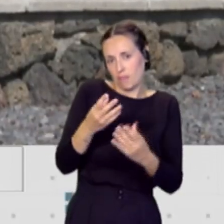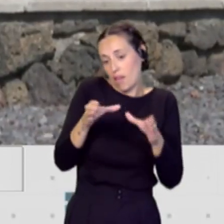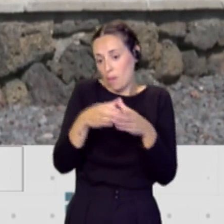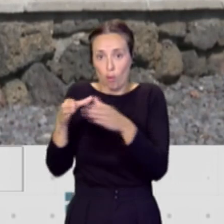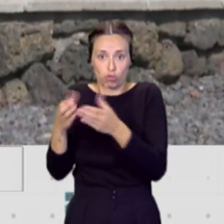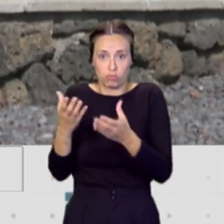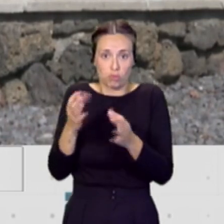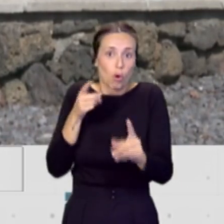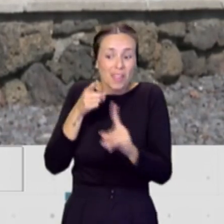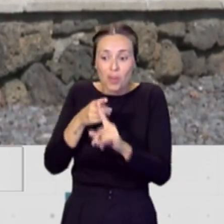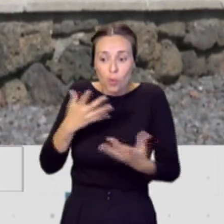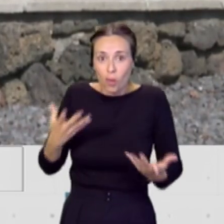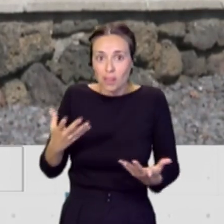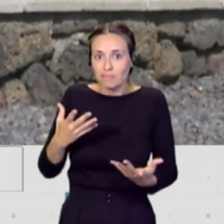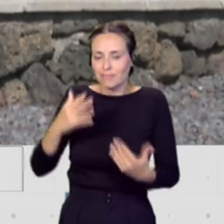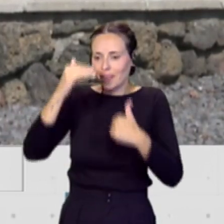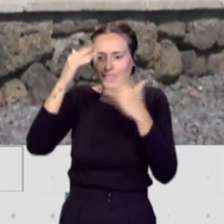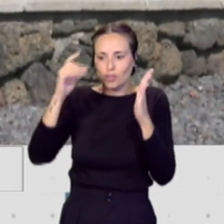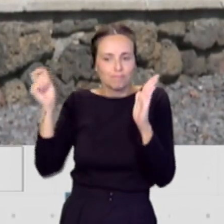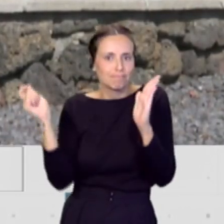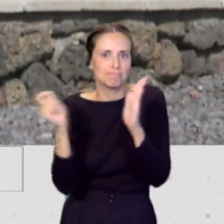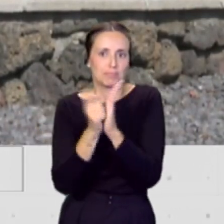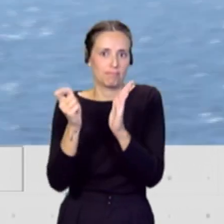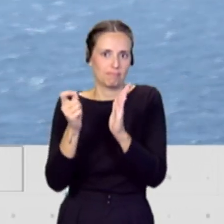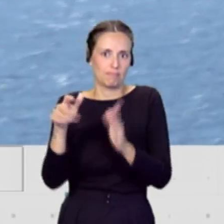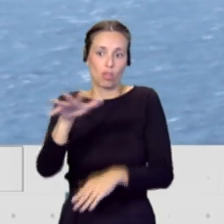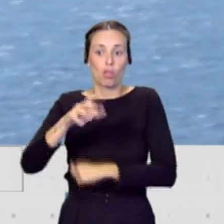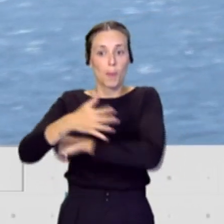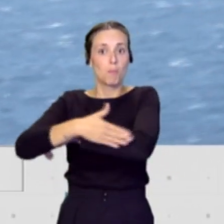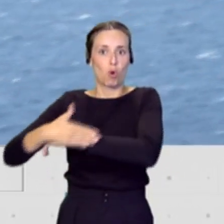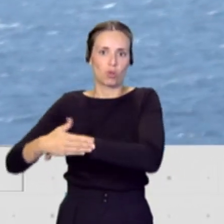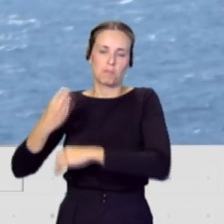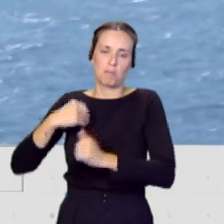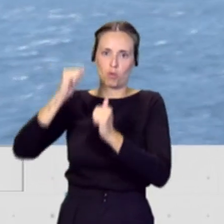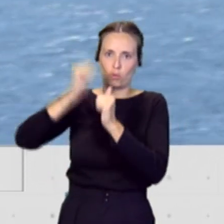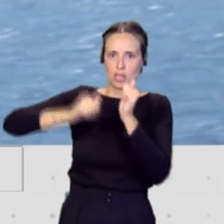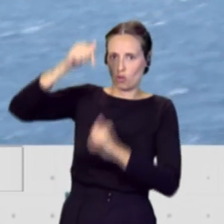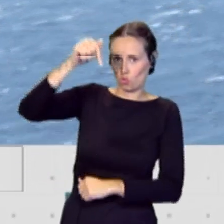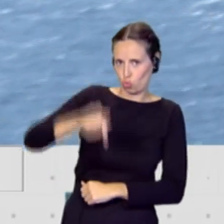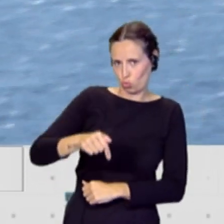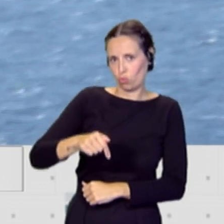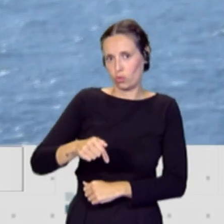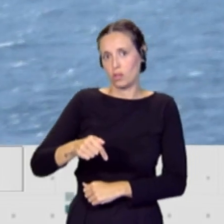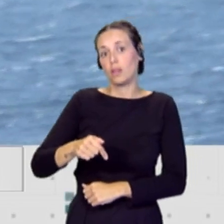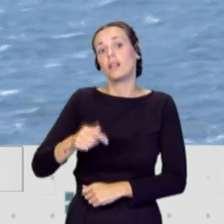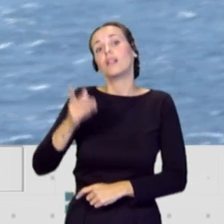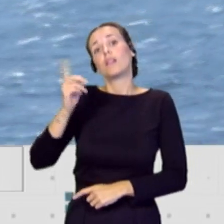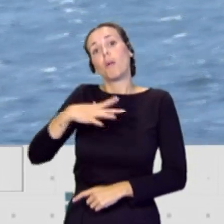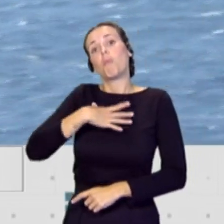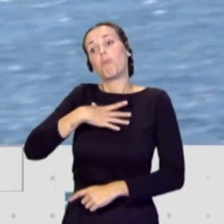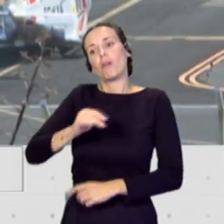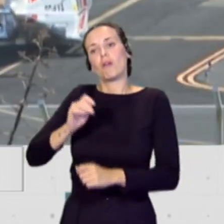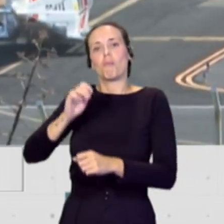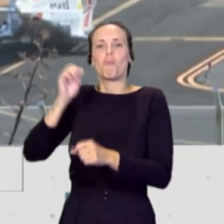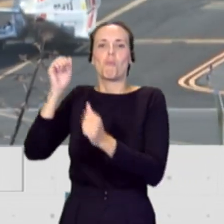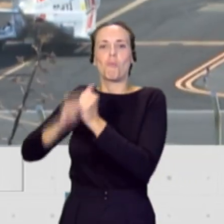para la atención inmediata en el puerto de la Rectinca habitualmente, aunque puede ser también en puerto de la TACA en menos